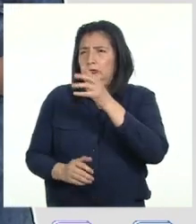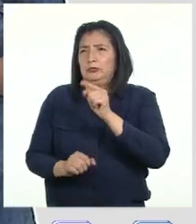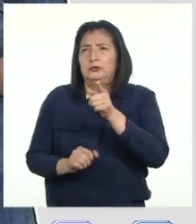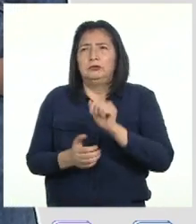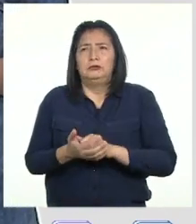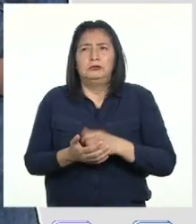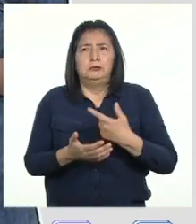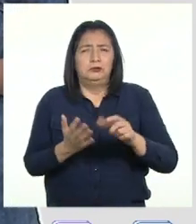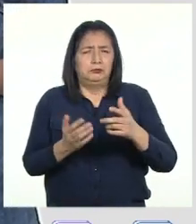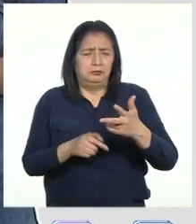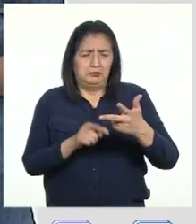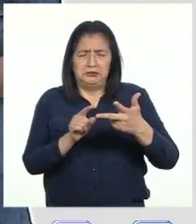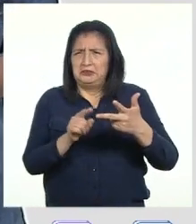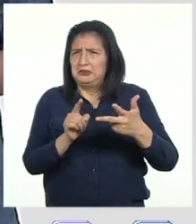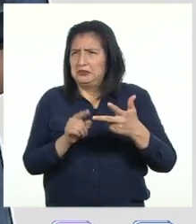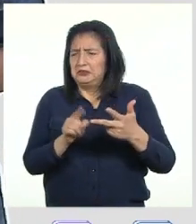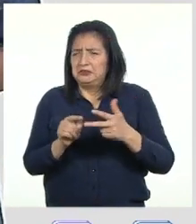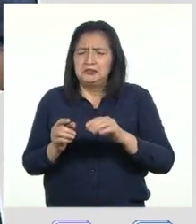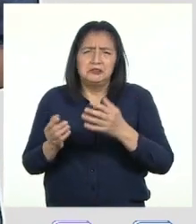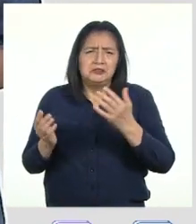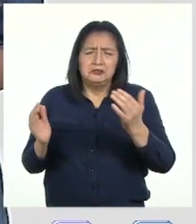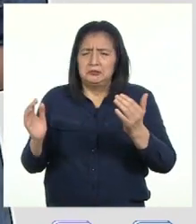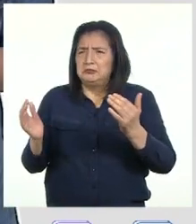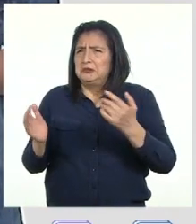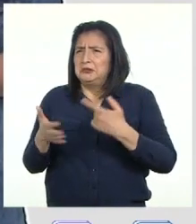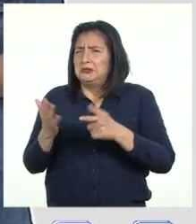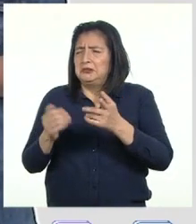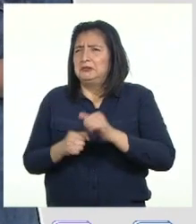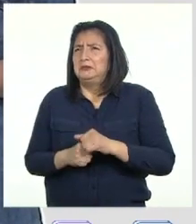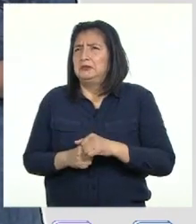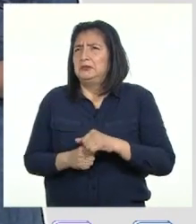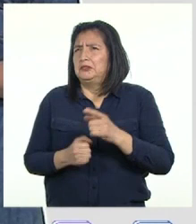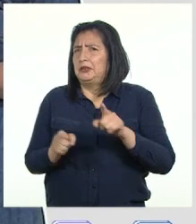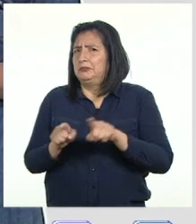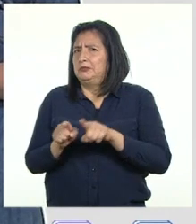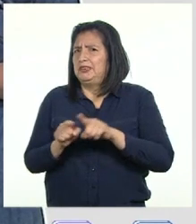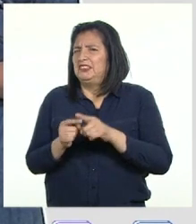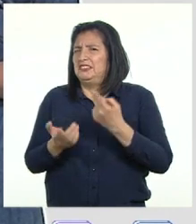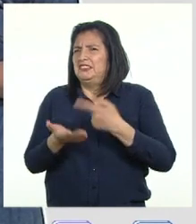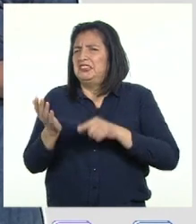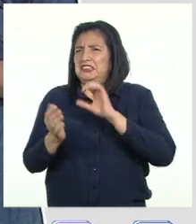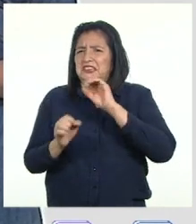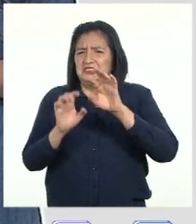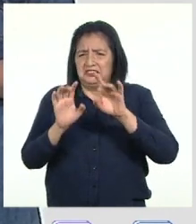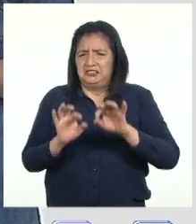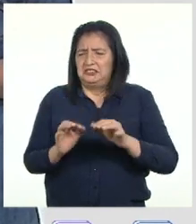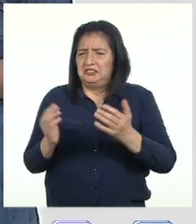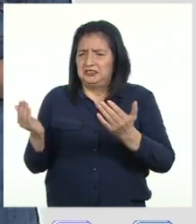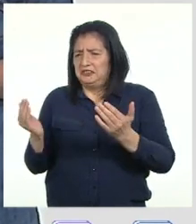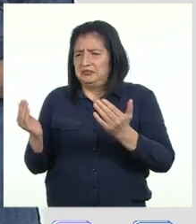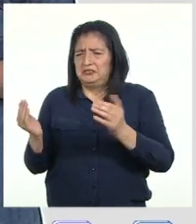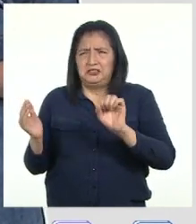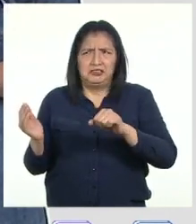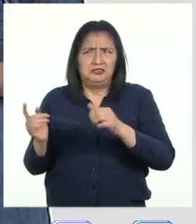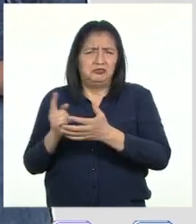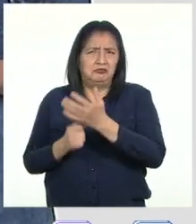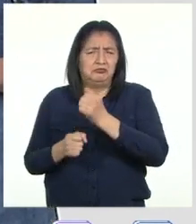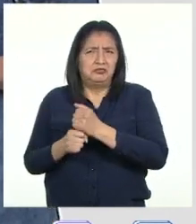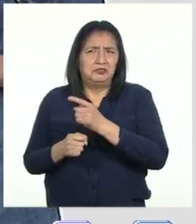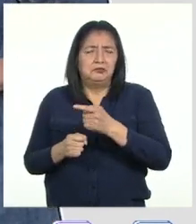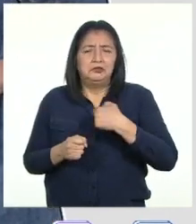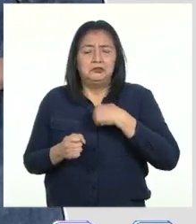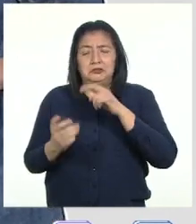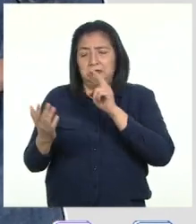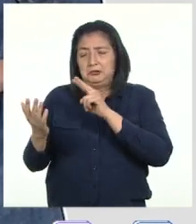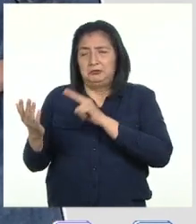verificar la fuente y al autor A mí me corresponde verificar el contenido Para saber si es confiable Debo